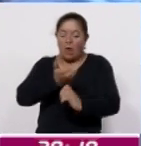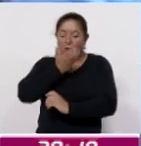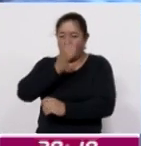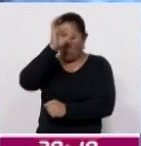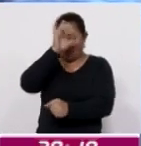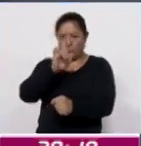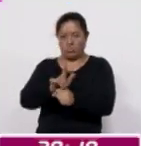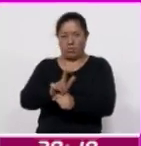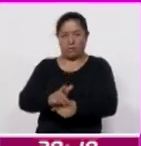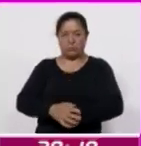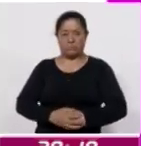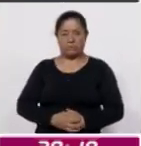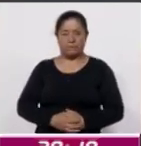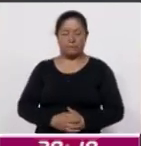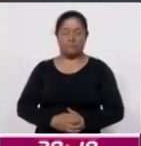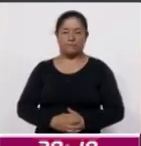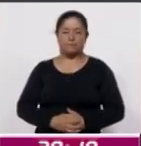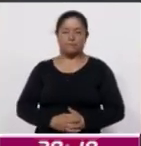culturales.